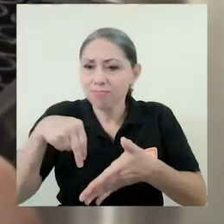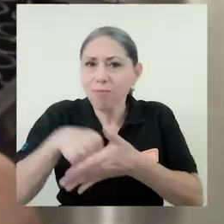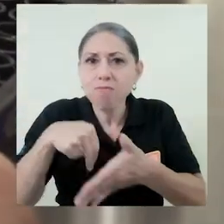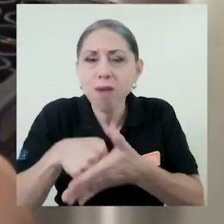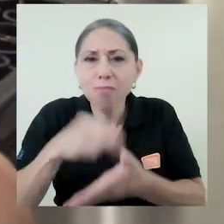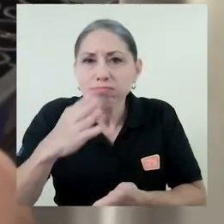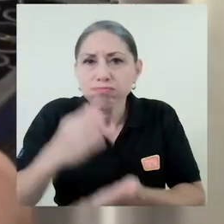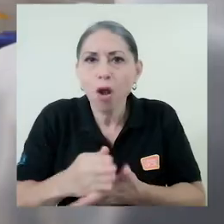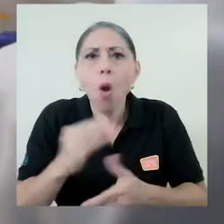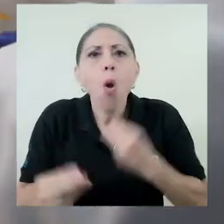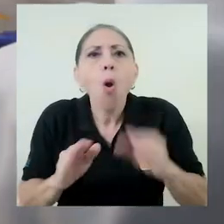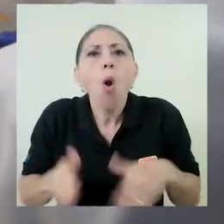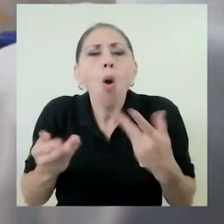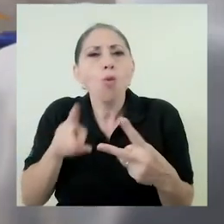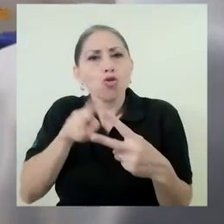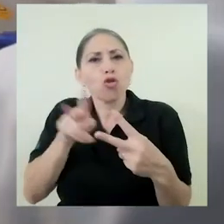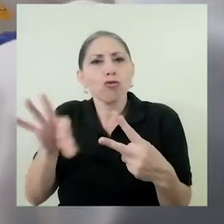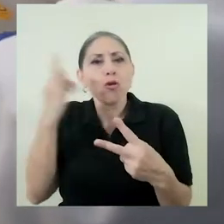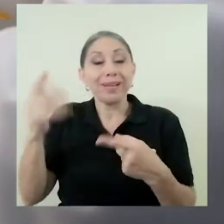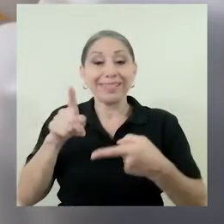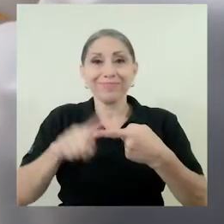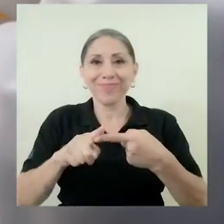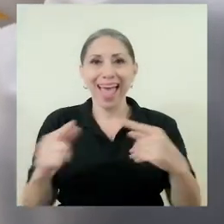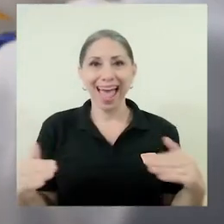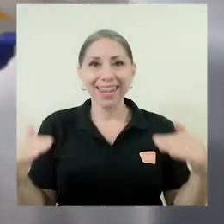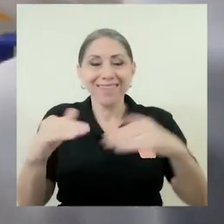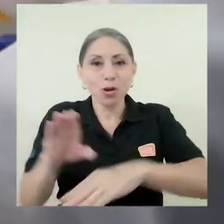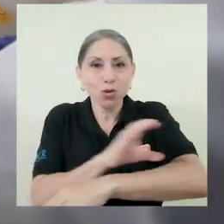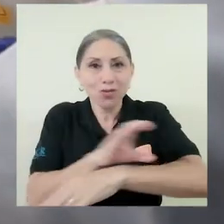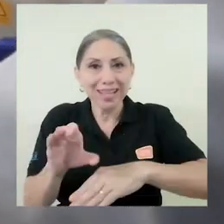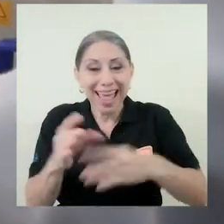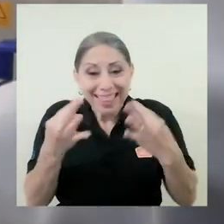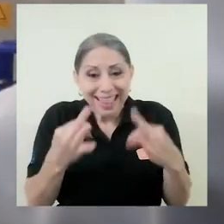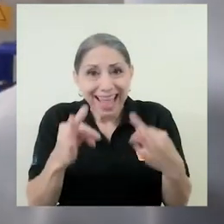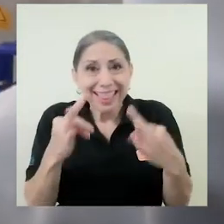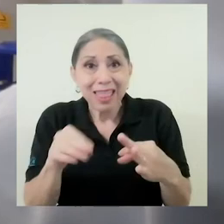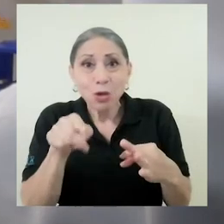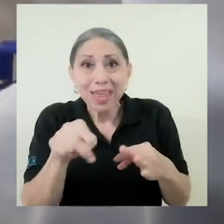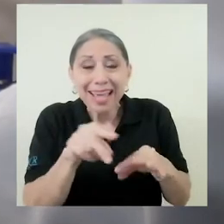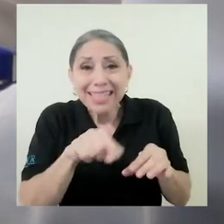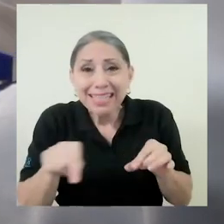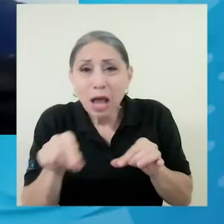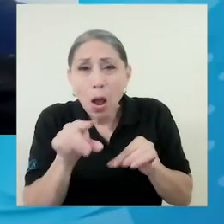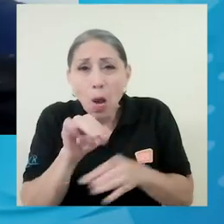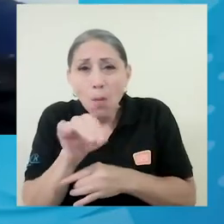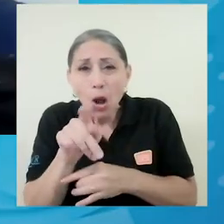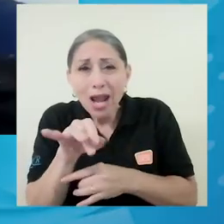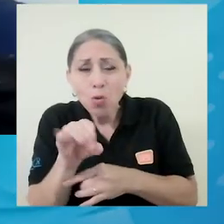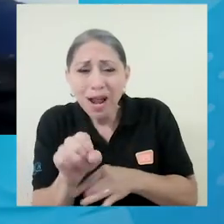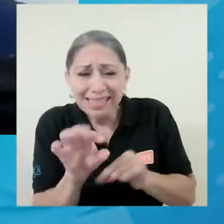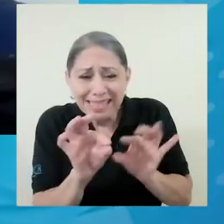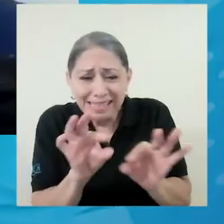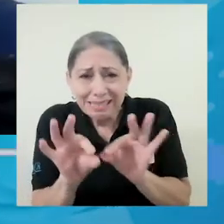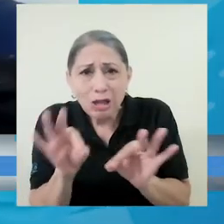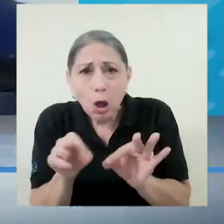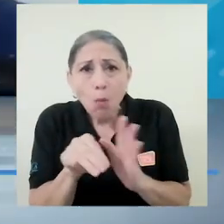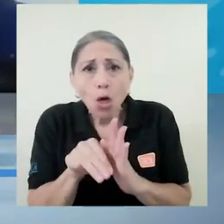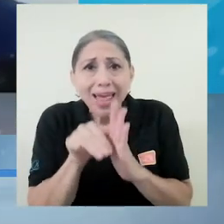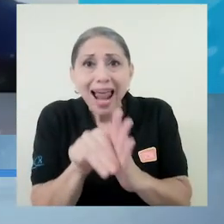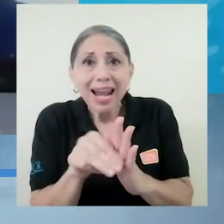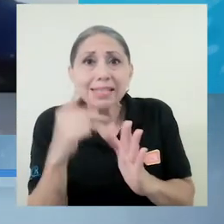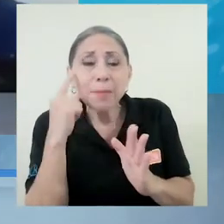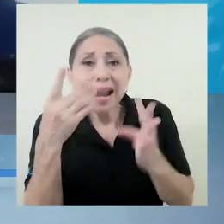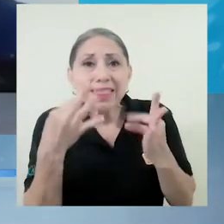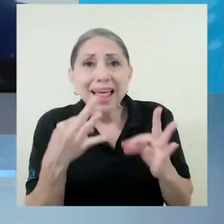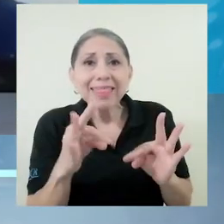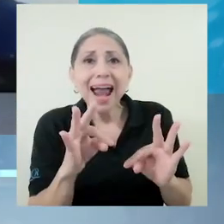alternativas. Por un lado, entonces, a nivel computacional, vamos a tratar de modelar esas moléculas para tratar de encontrar cuáles moléculas son